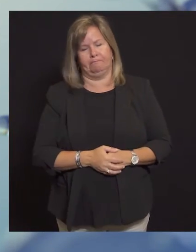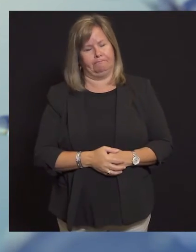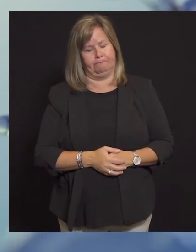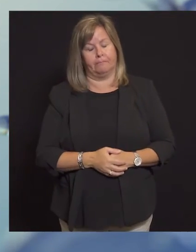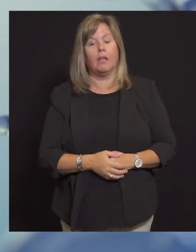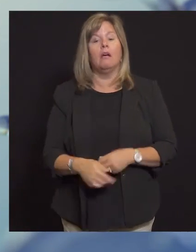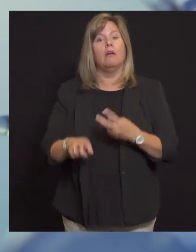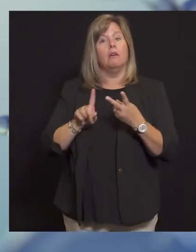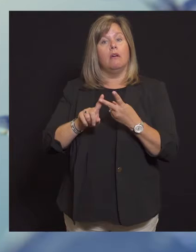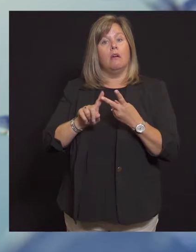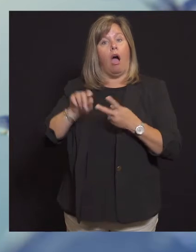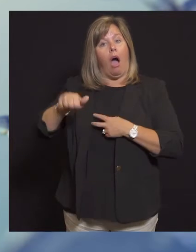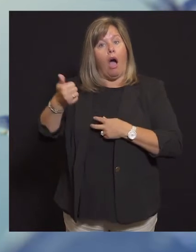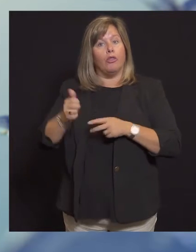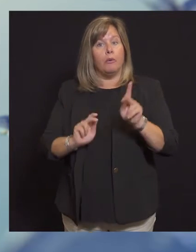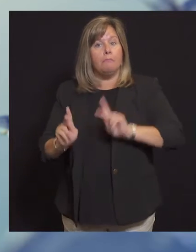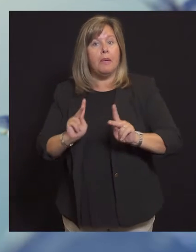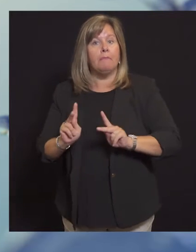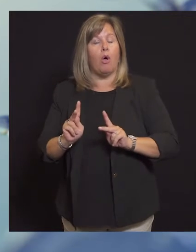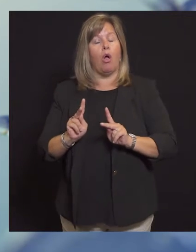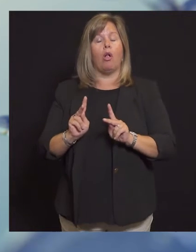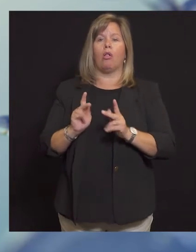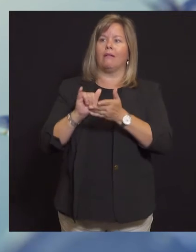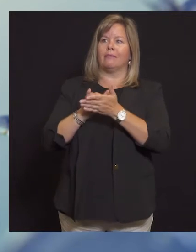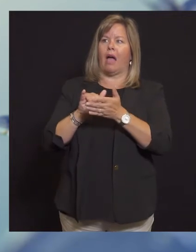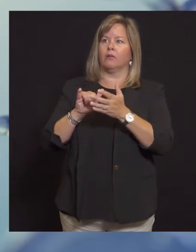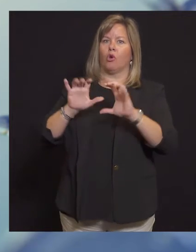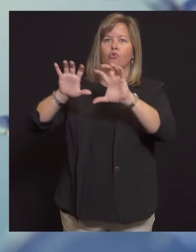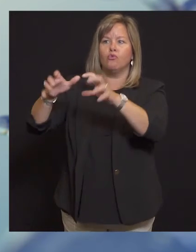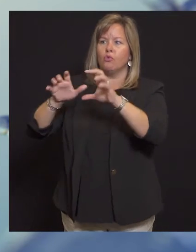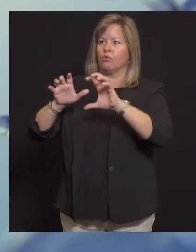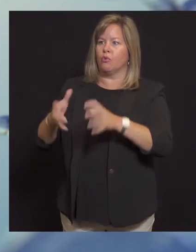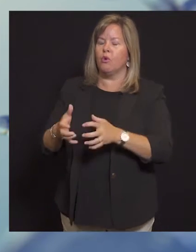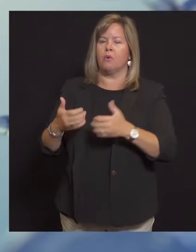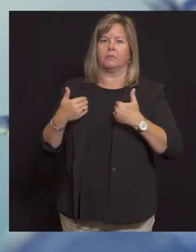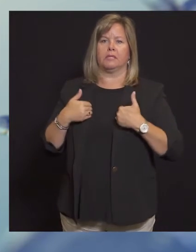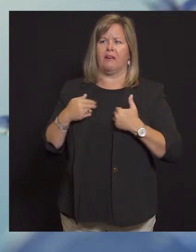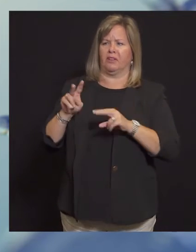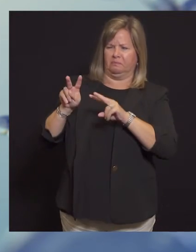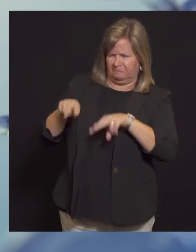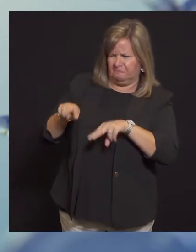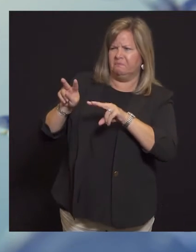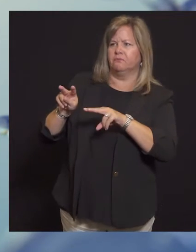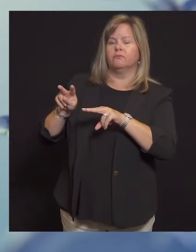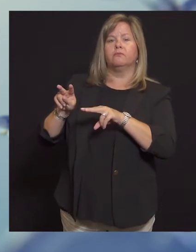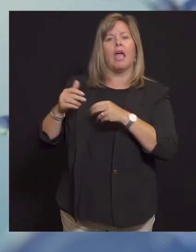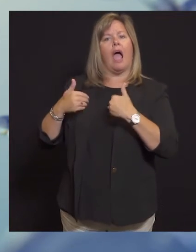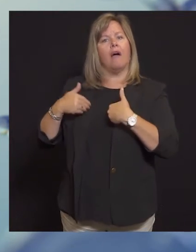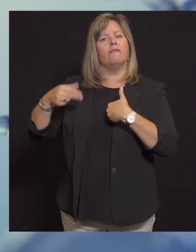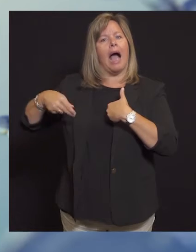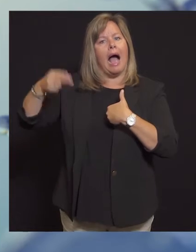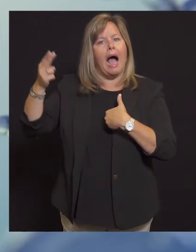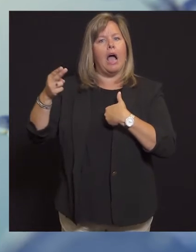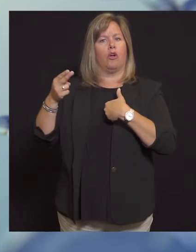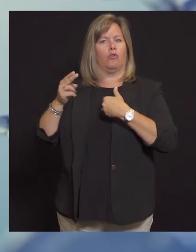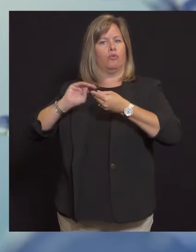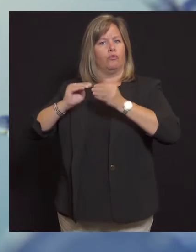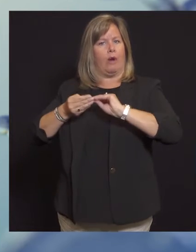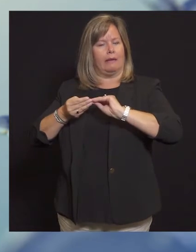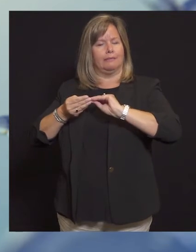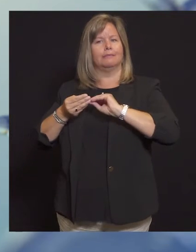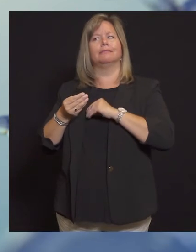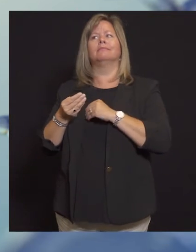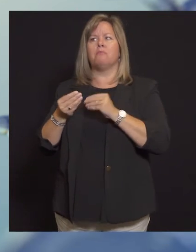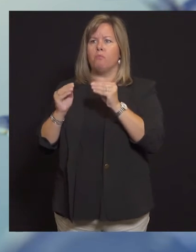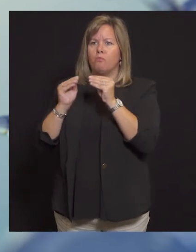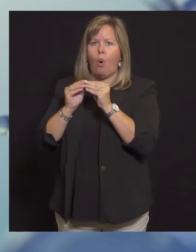propenso a contraer la infección de ellos, ya que usted es la persona al azar en la calle. Así que